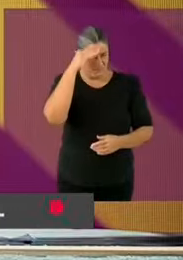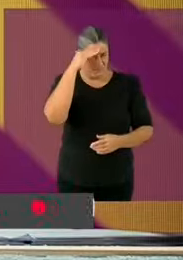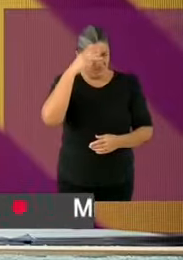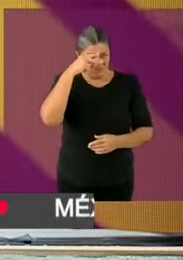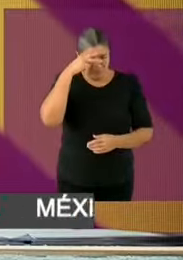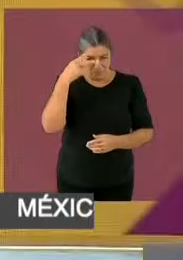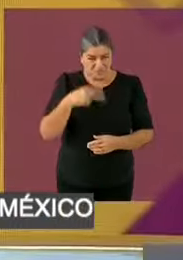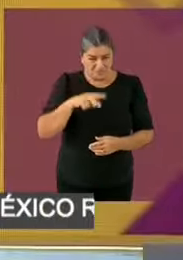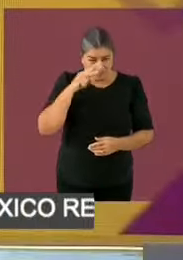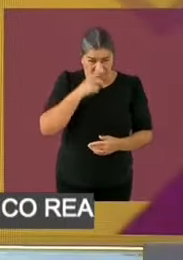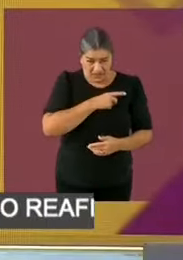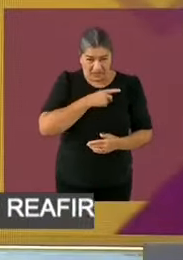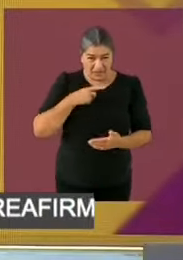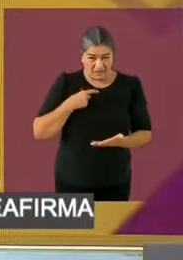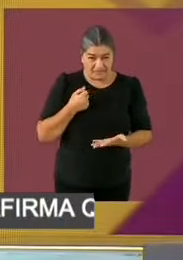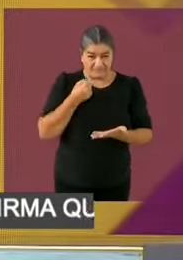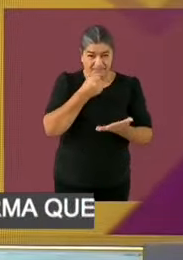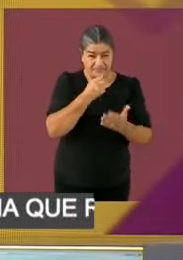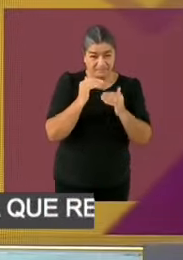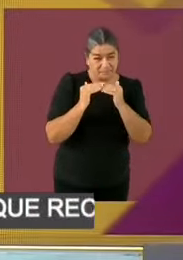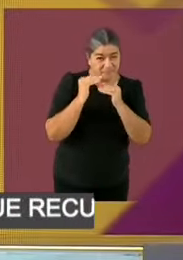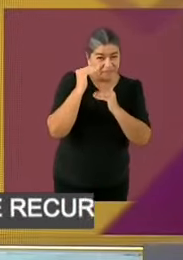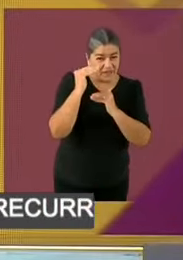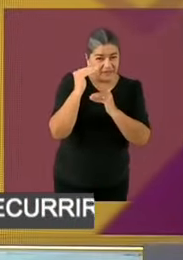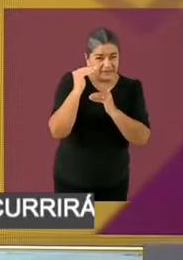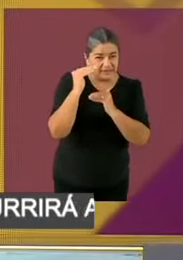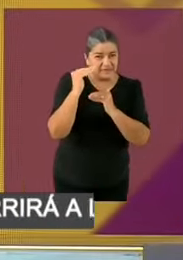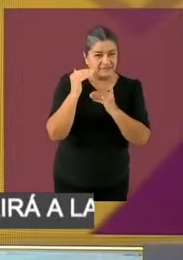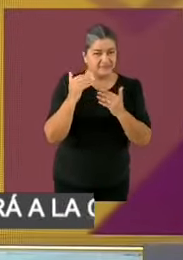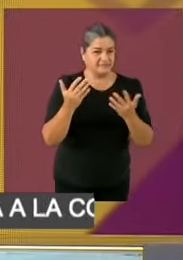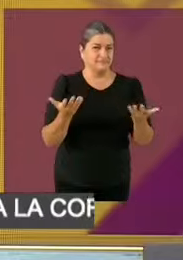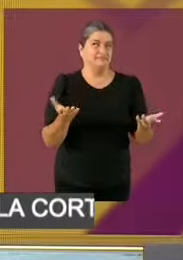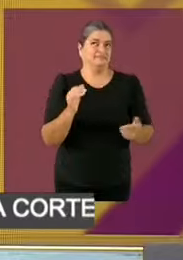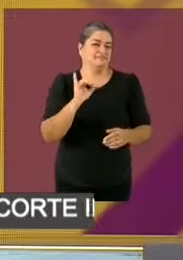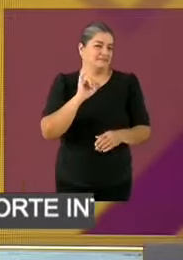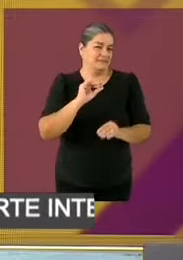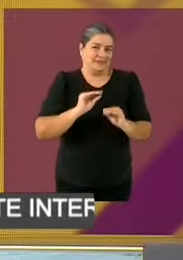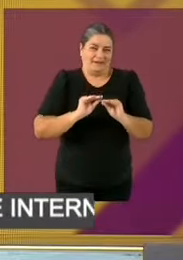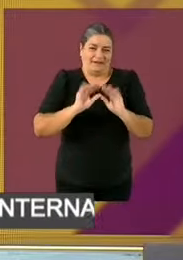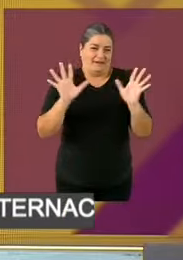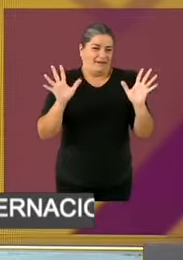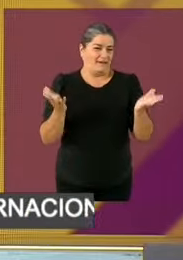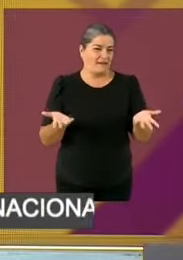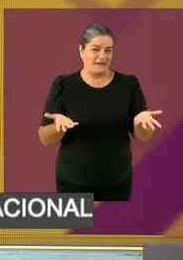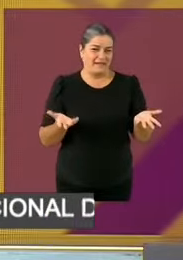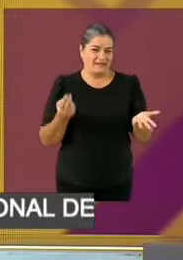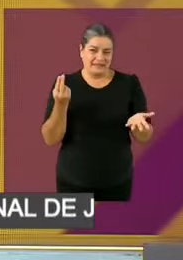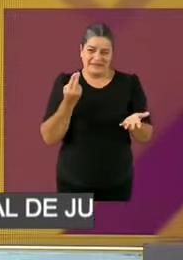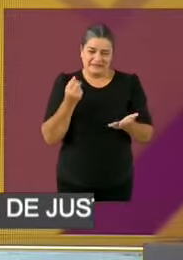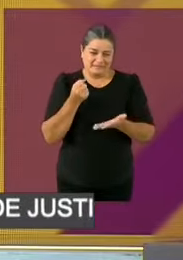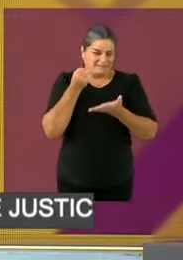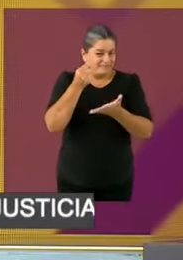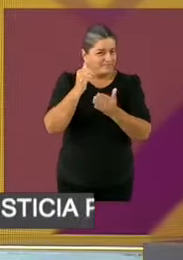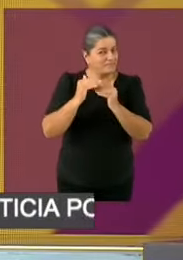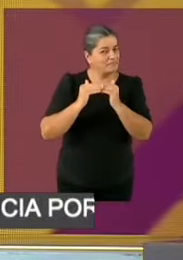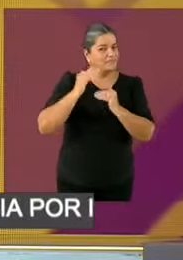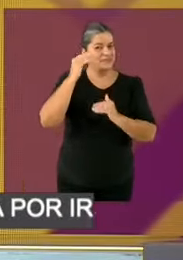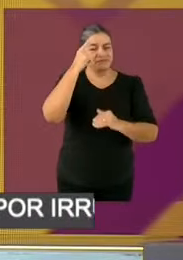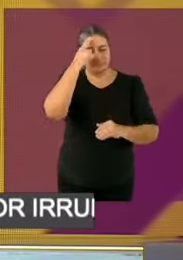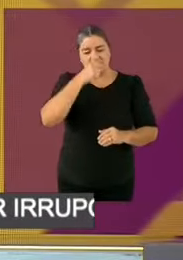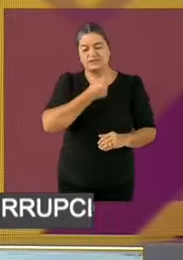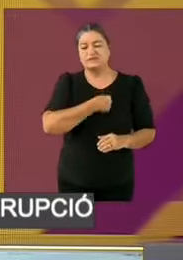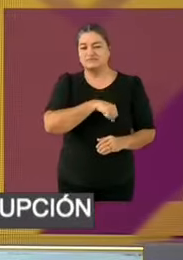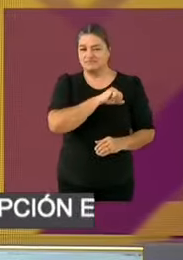candidata Sheinbaum? Sí, por supuesto que hay que ir invirtiendo cada vez más. Ahora, hablaba del Sistema